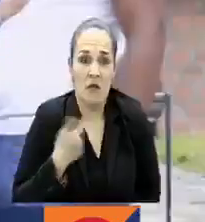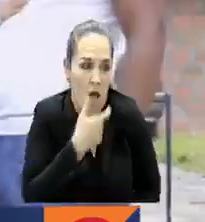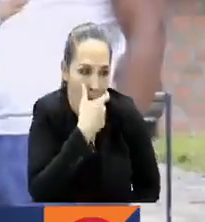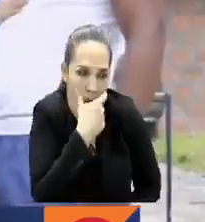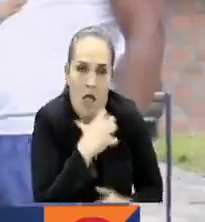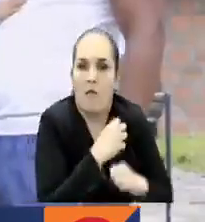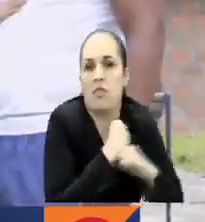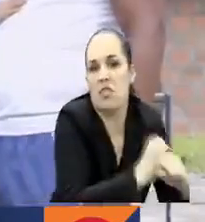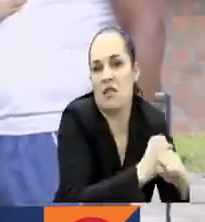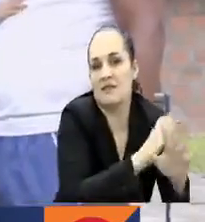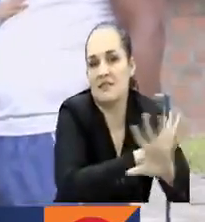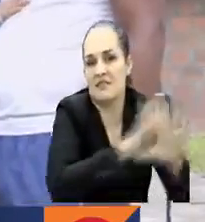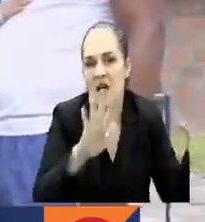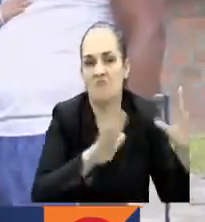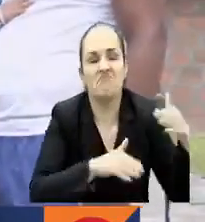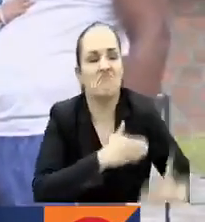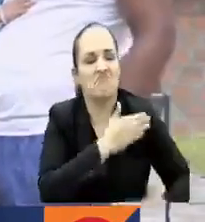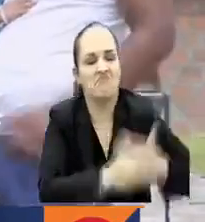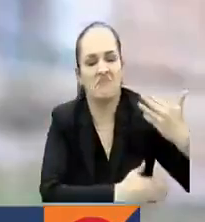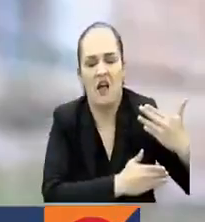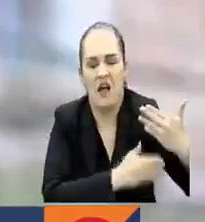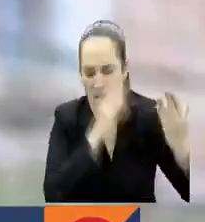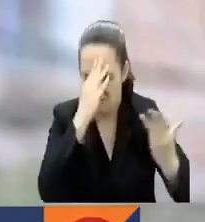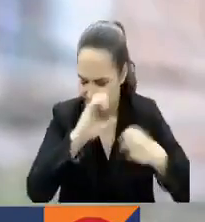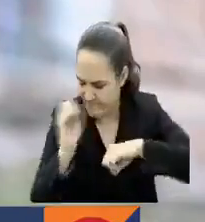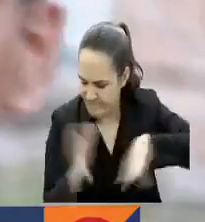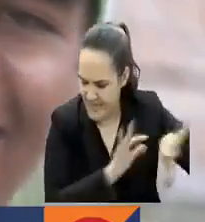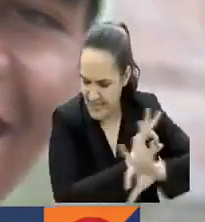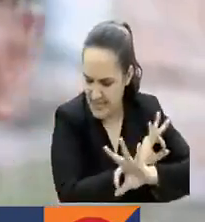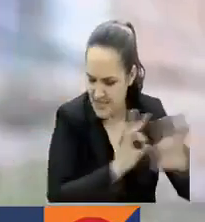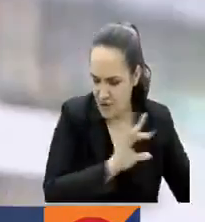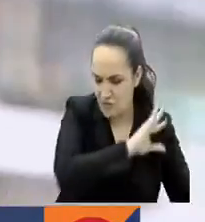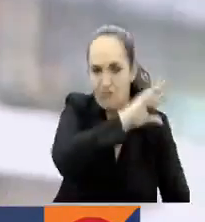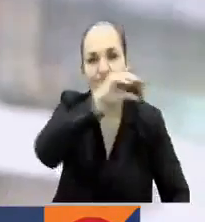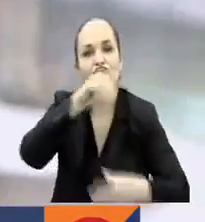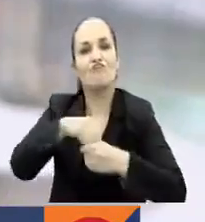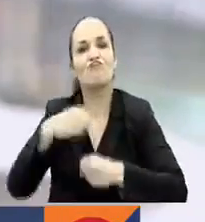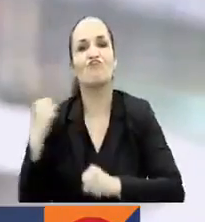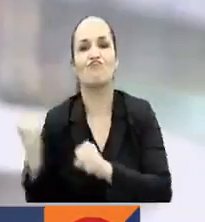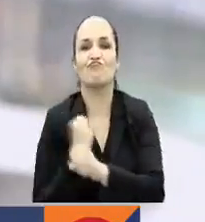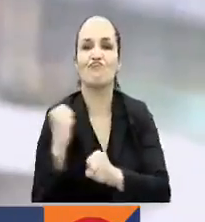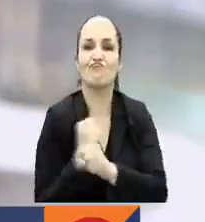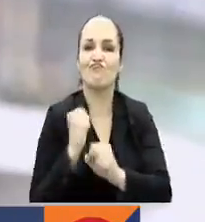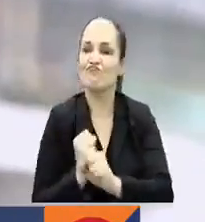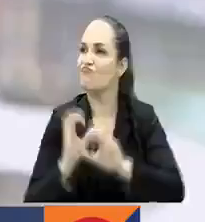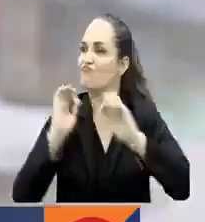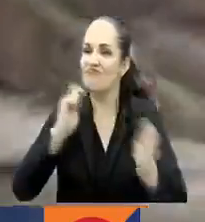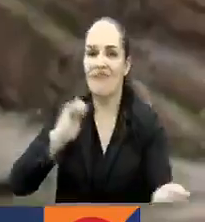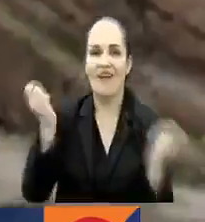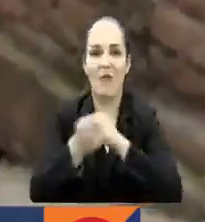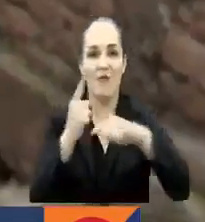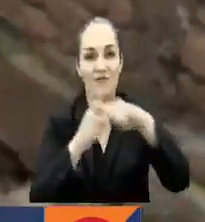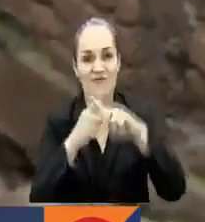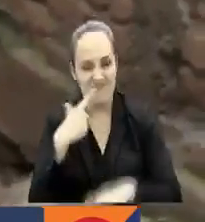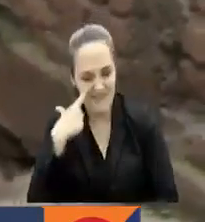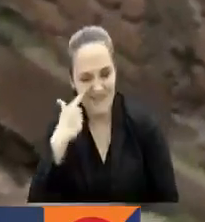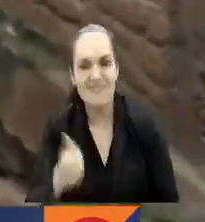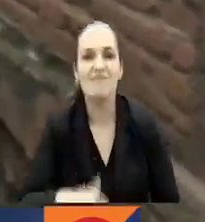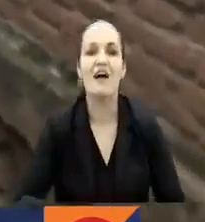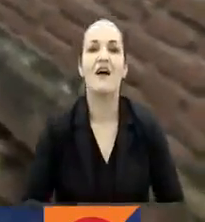Pero años más tarde, ese mismo destino le sonrió y hoy hacen parte de una nueva generación de transformación en Siloé. Qué chimba sería que